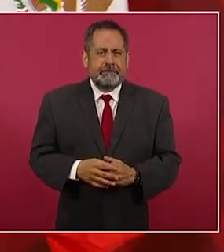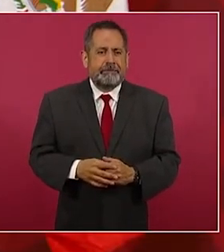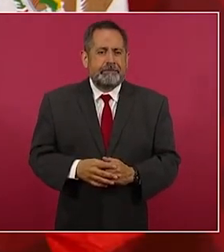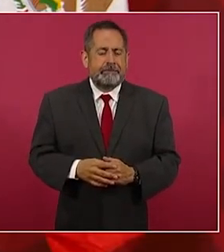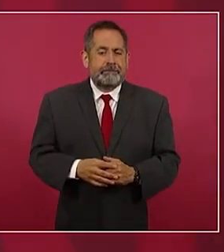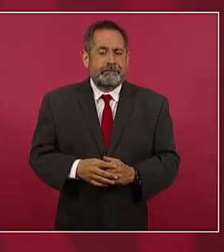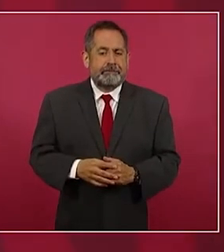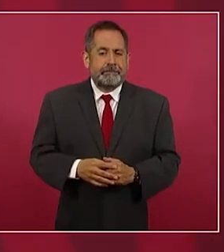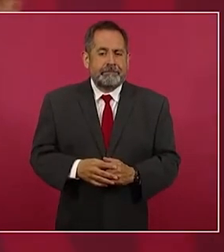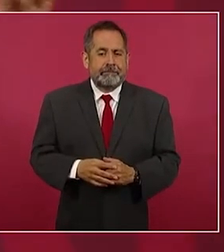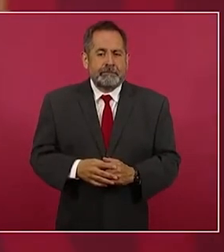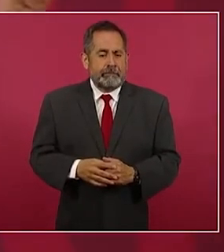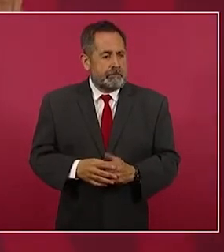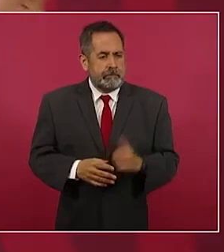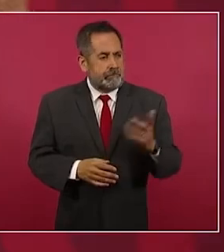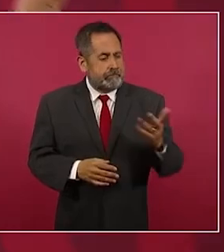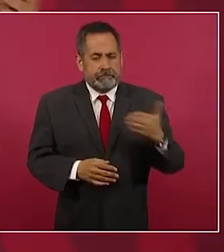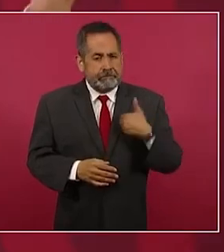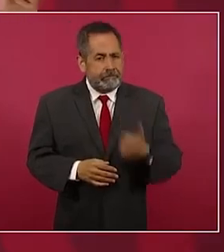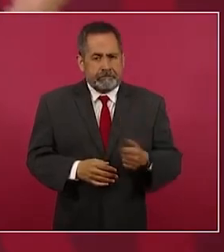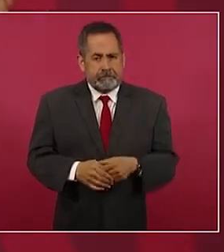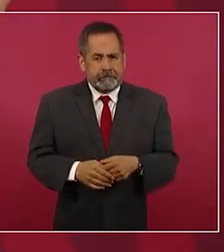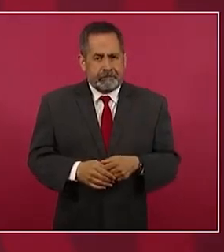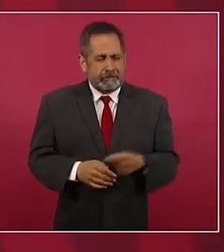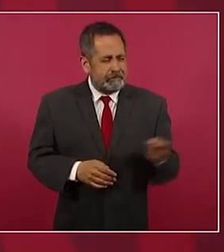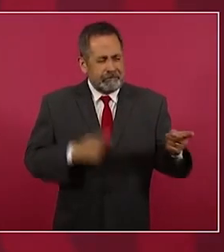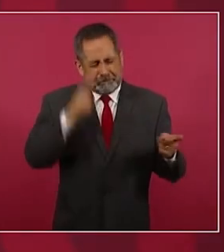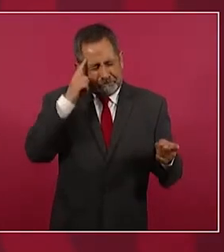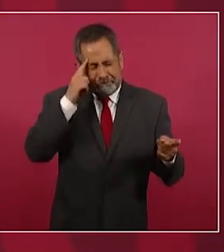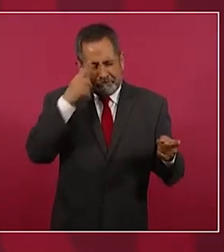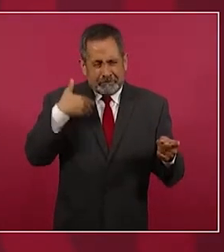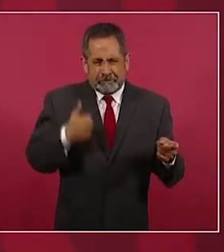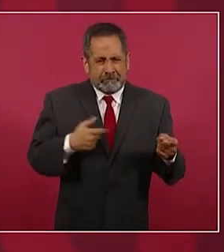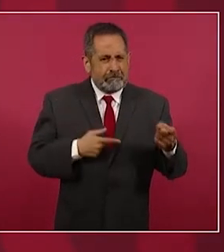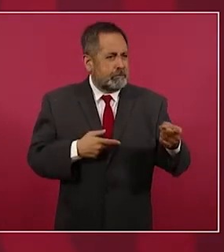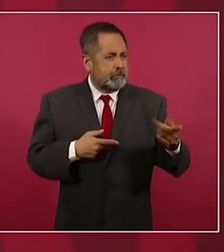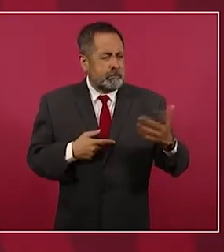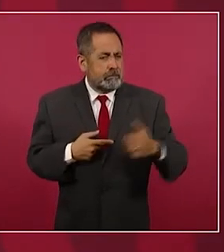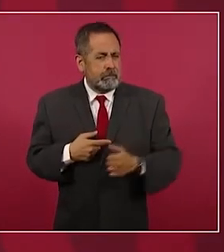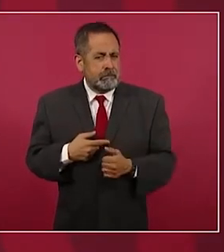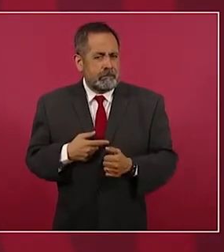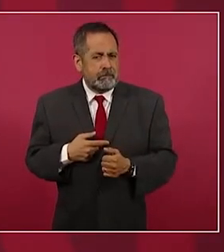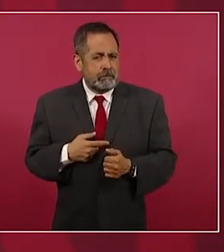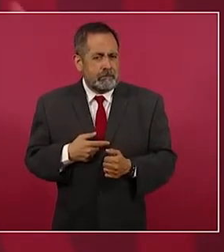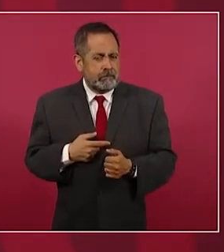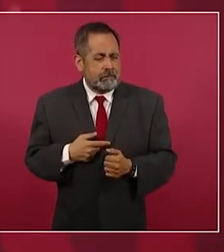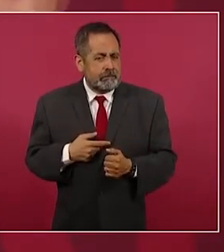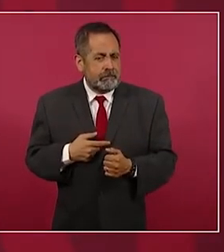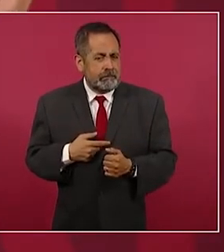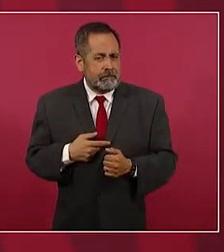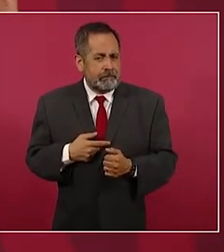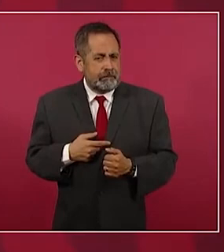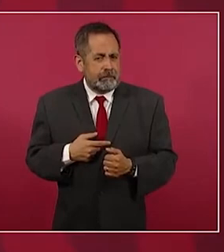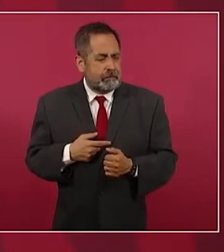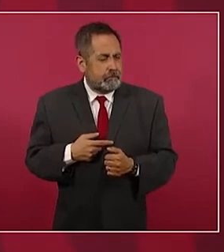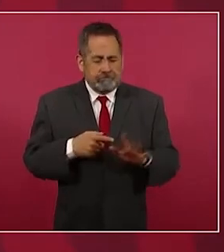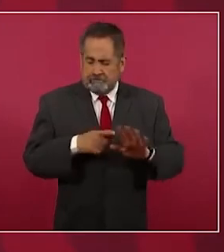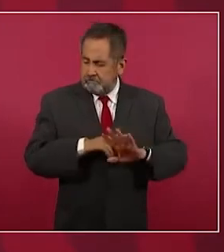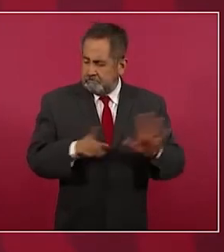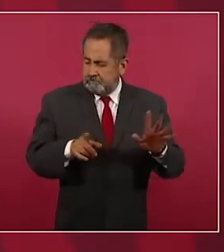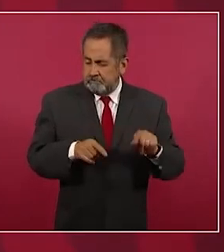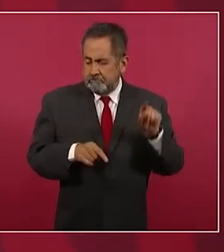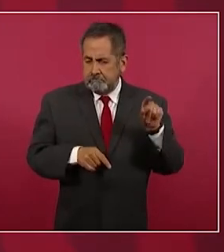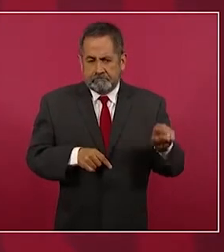que no registraron que se canceló